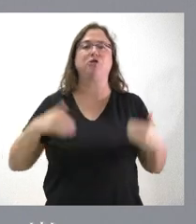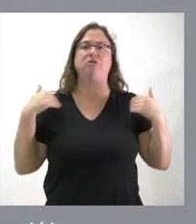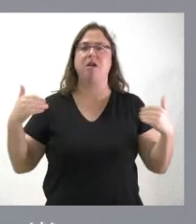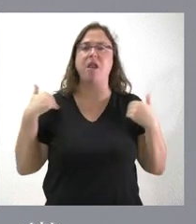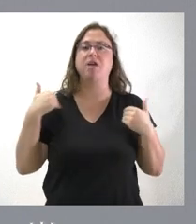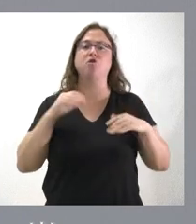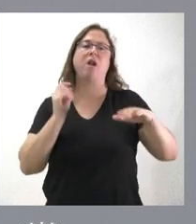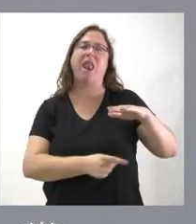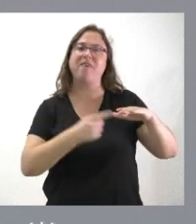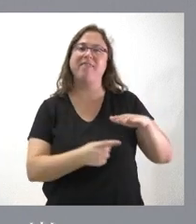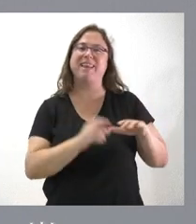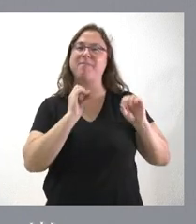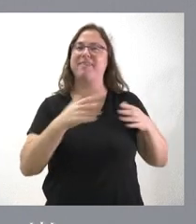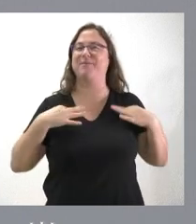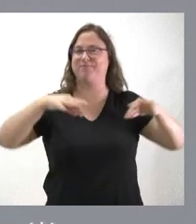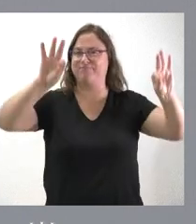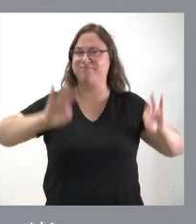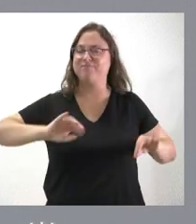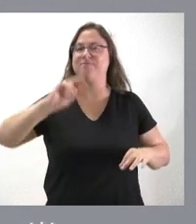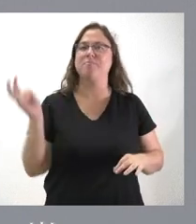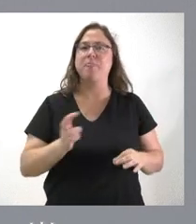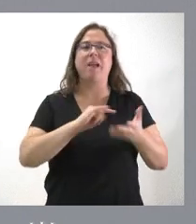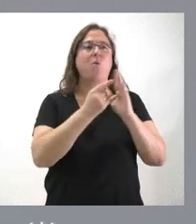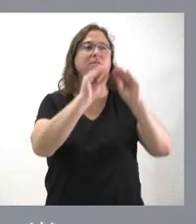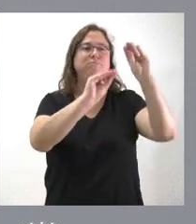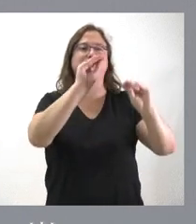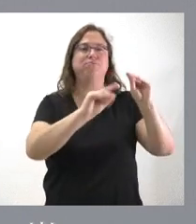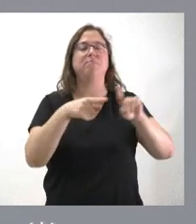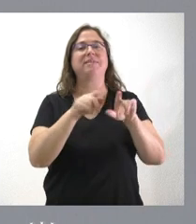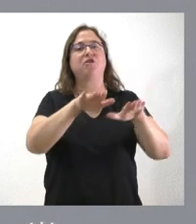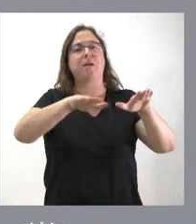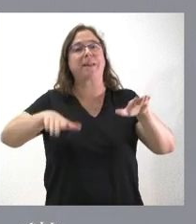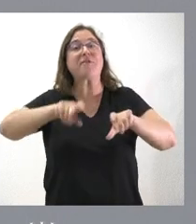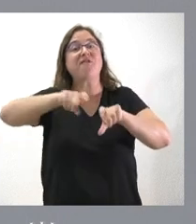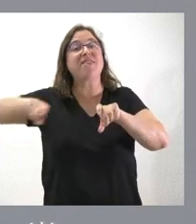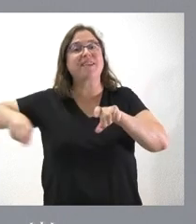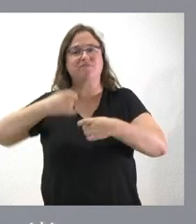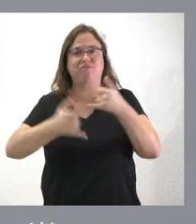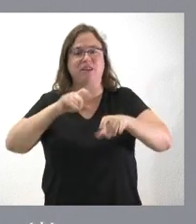almacén para ropa de cama, cuartos técnicos y zona de aparcamiento de bicicletas.